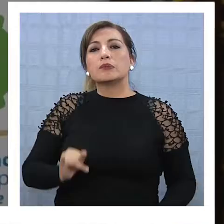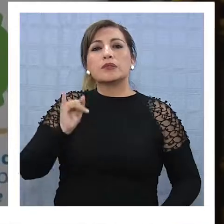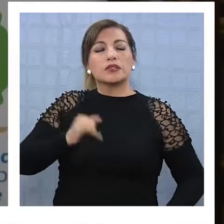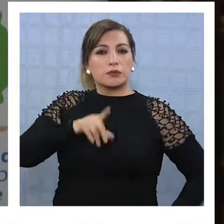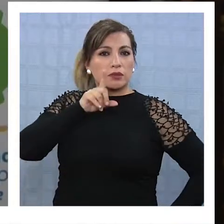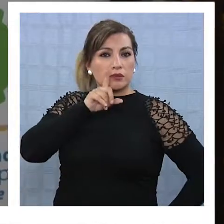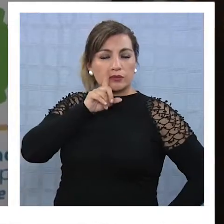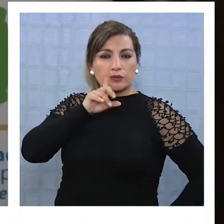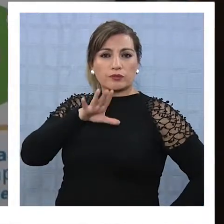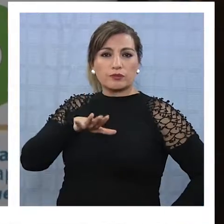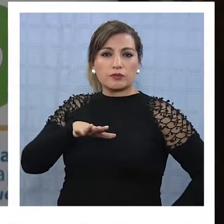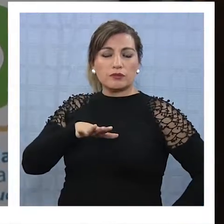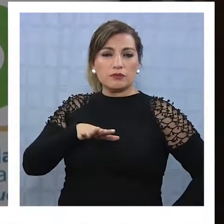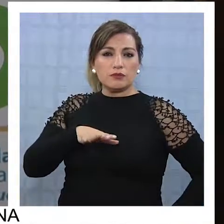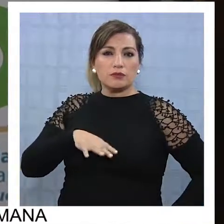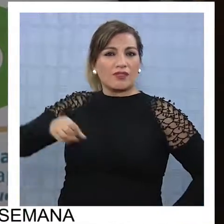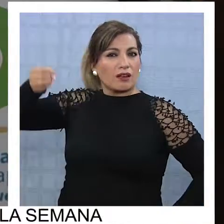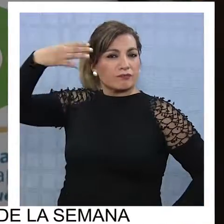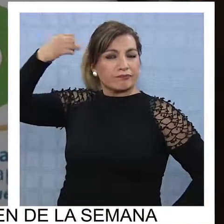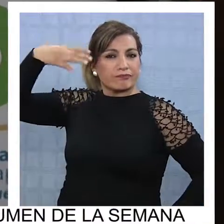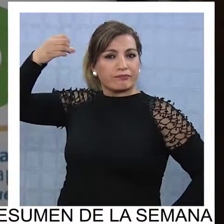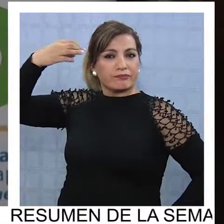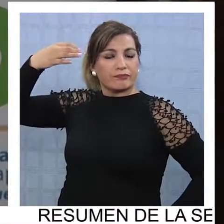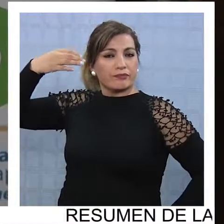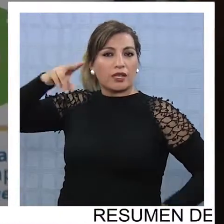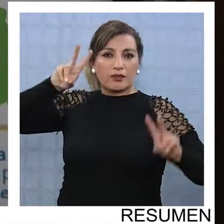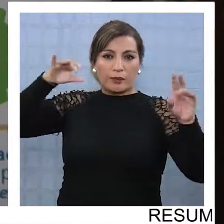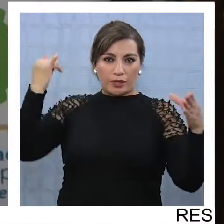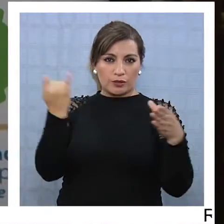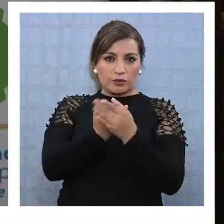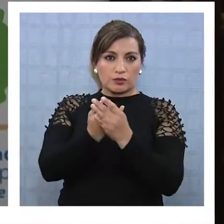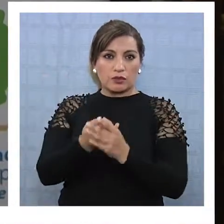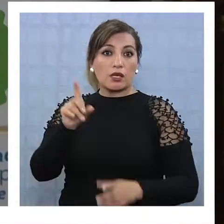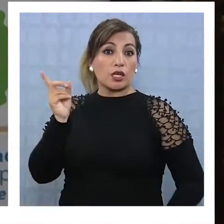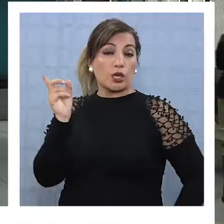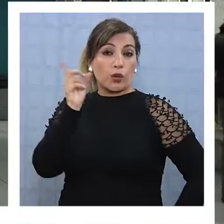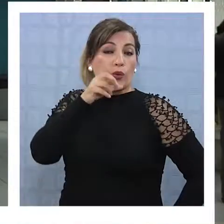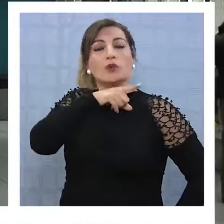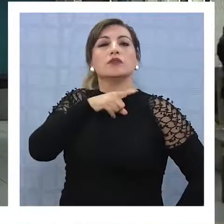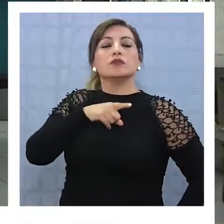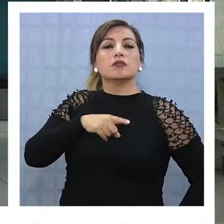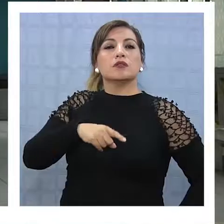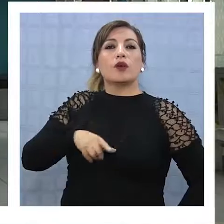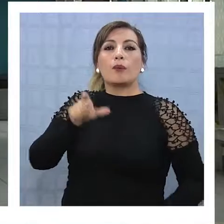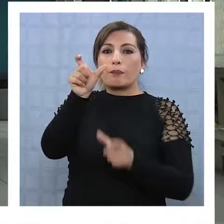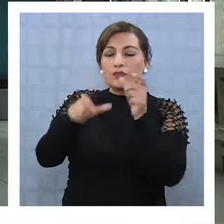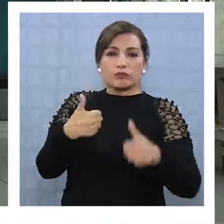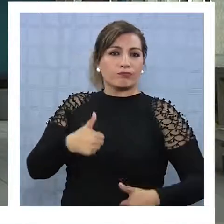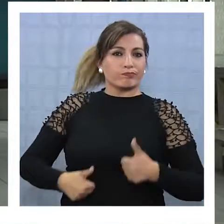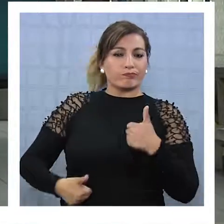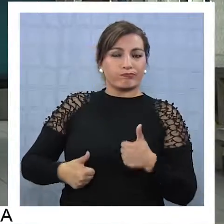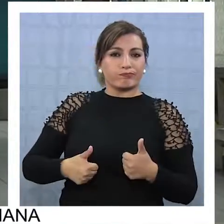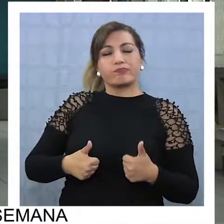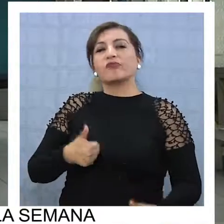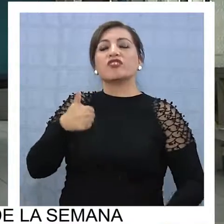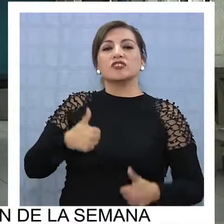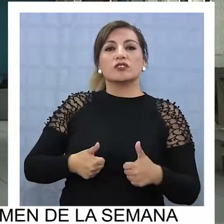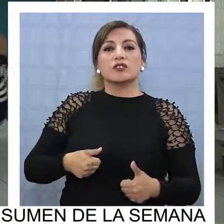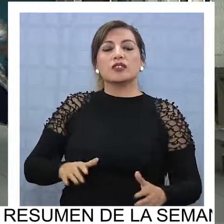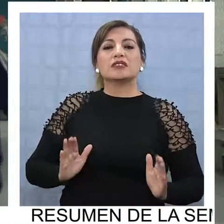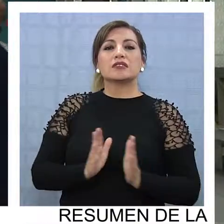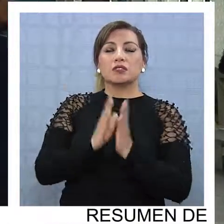capacitándose en temas relativos a la inclusión. En esta última etapa, los especialistas de la